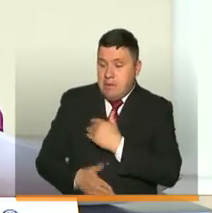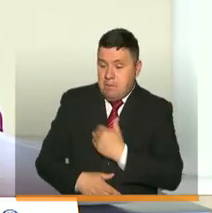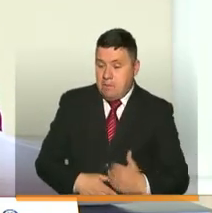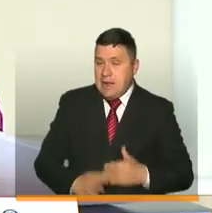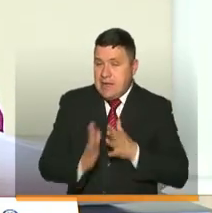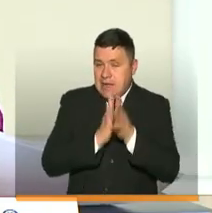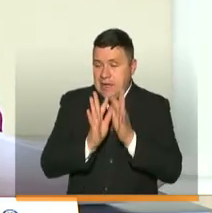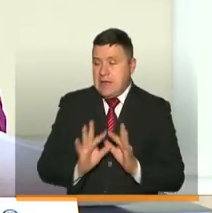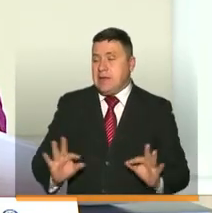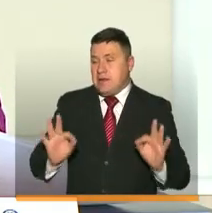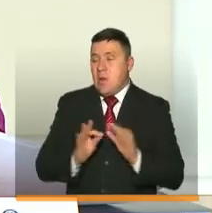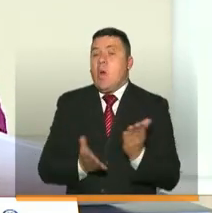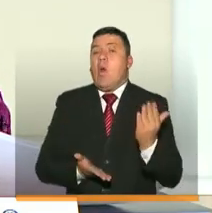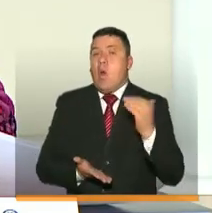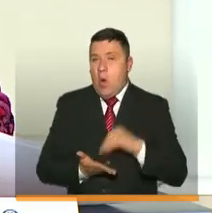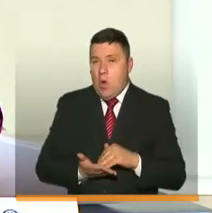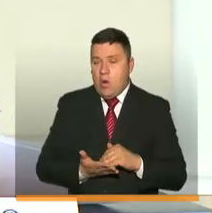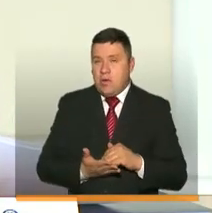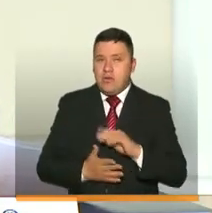era bien importante nuevamente, renovárselo a las familias.